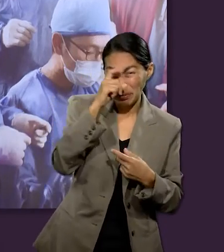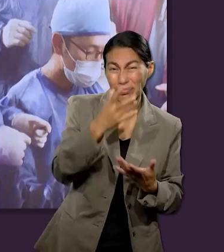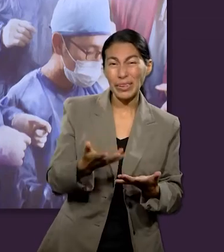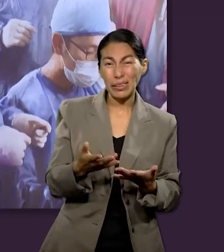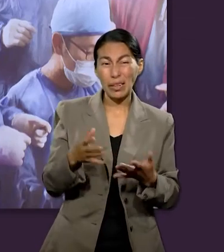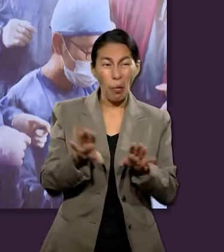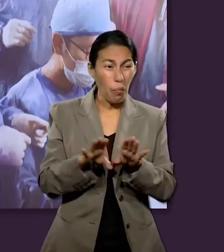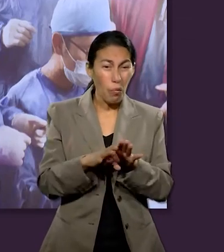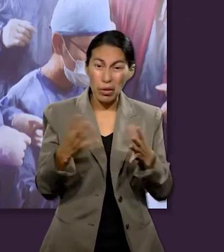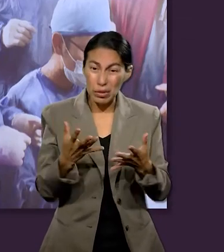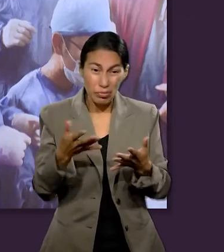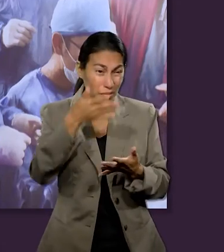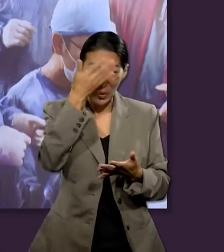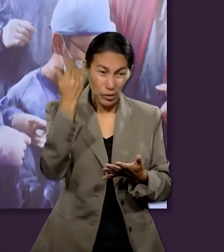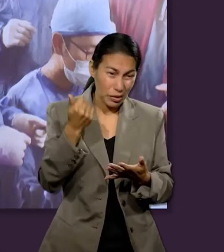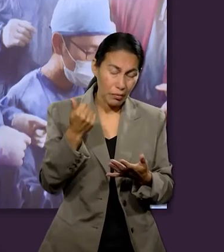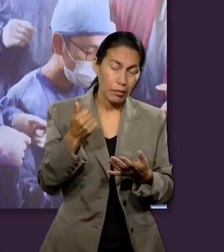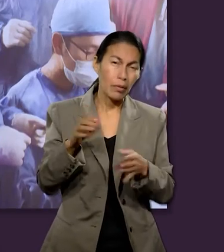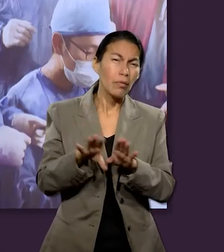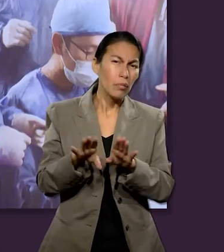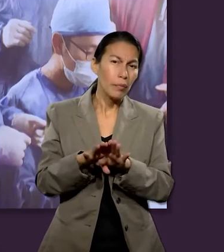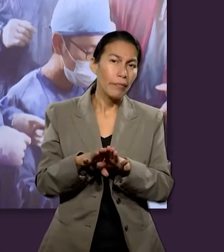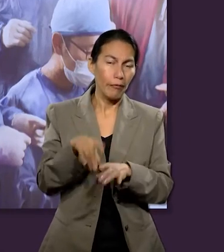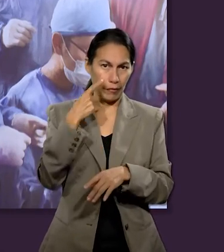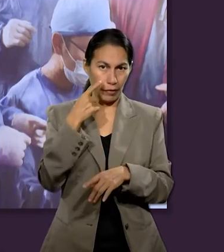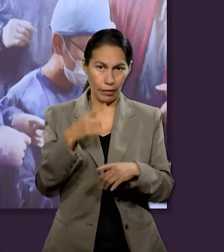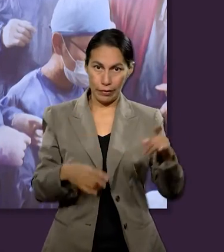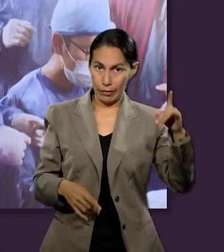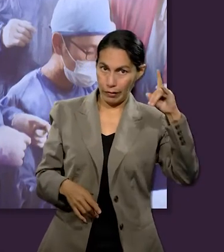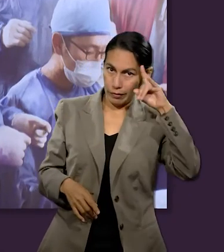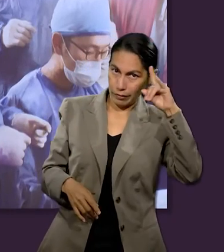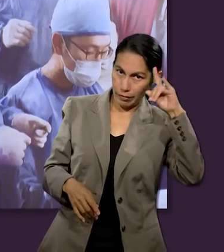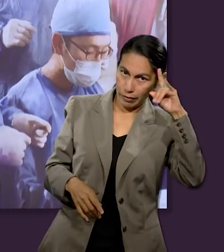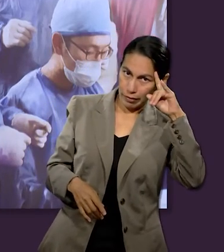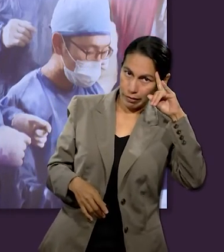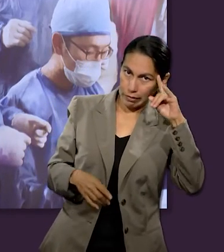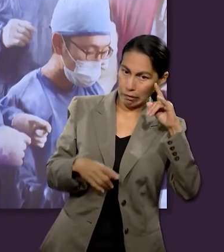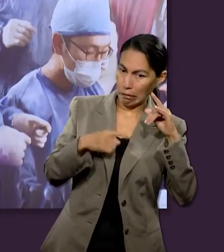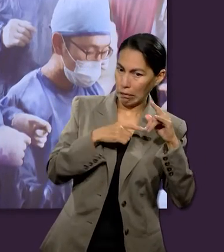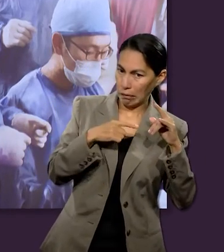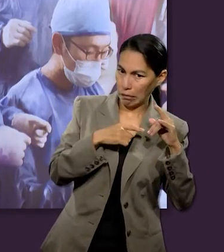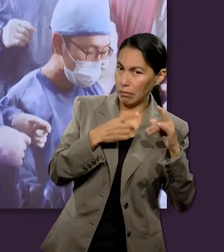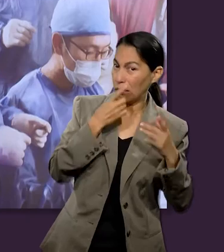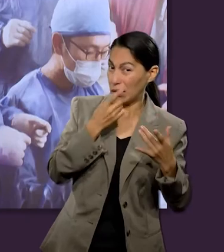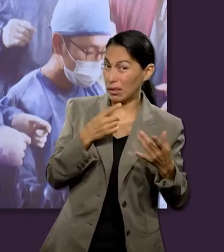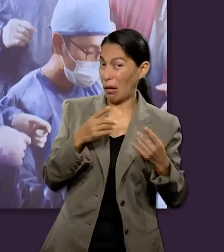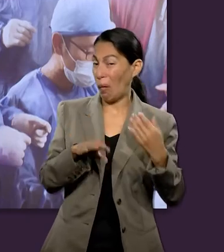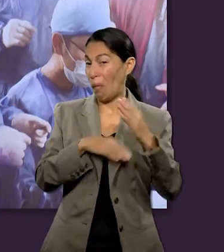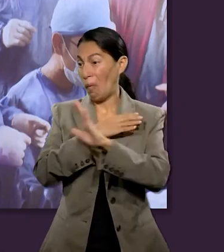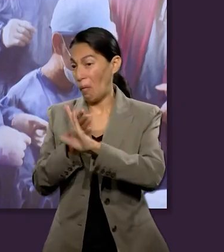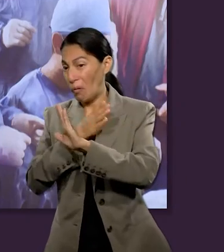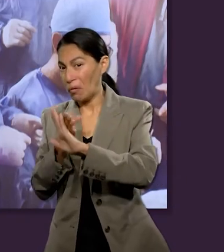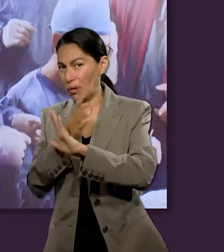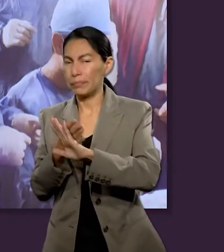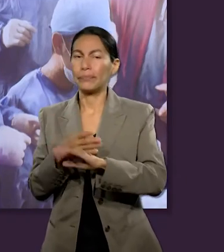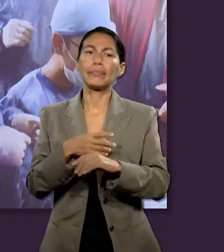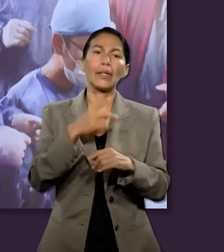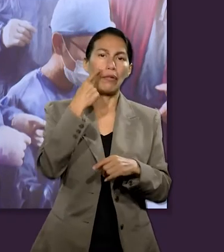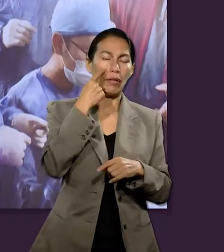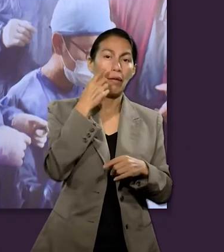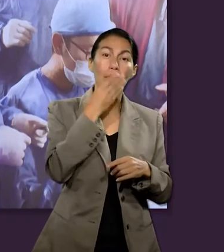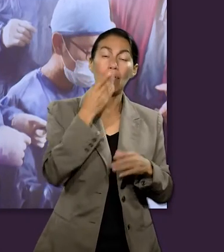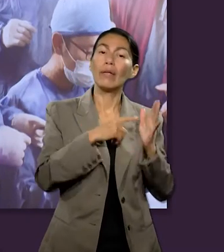es complicado a veces para muchos porque el enemigo de las almas está detrás. Y lo podemos confirmar con 2